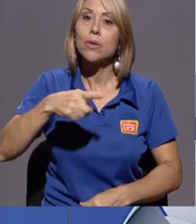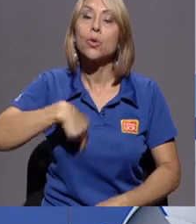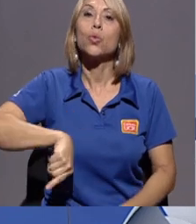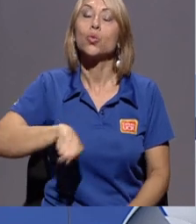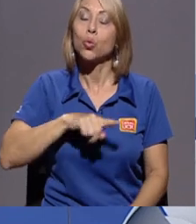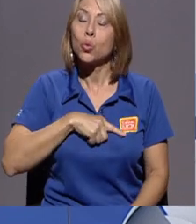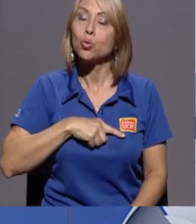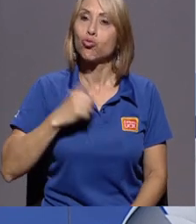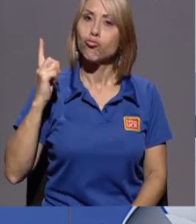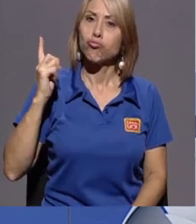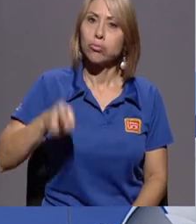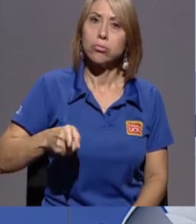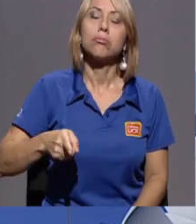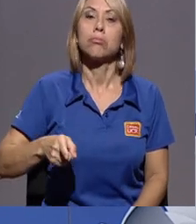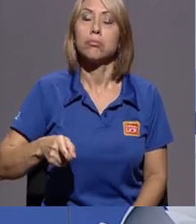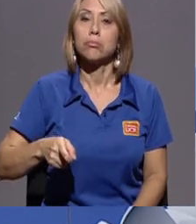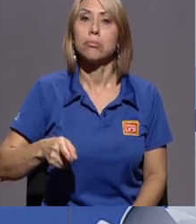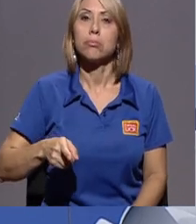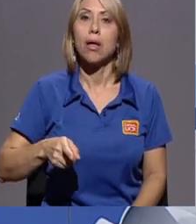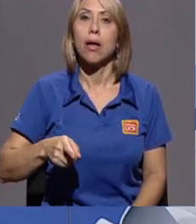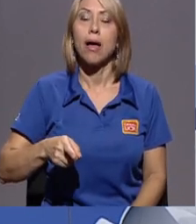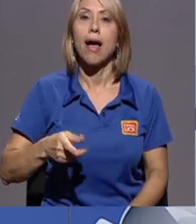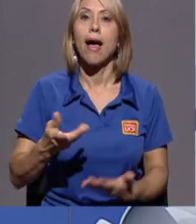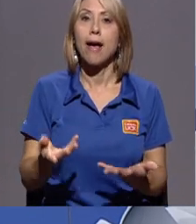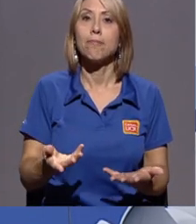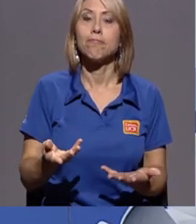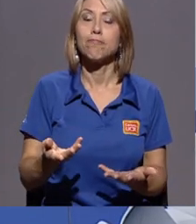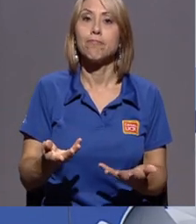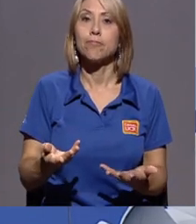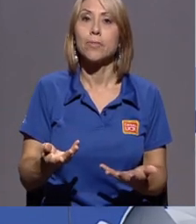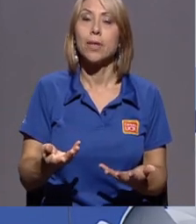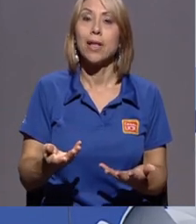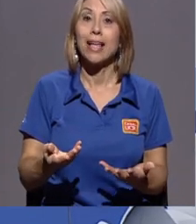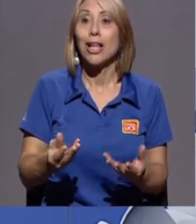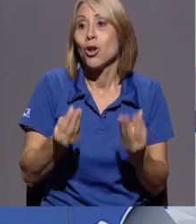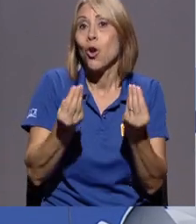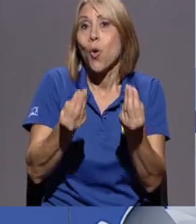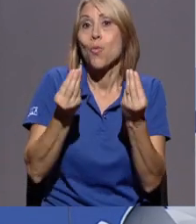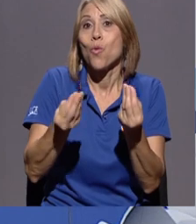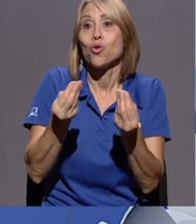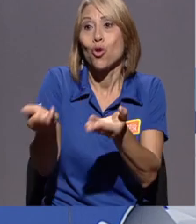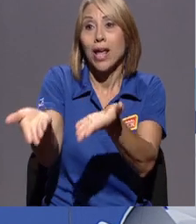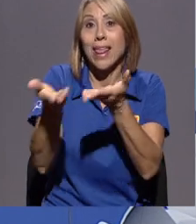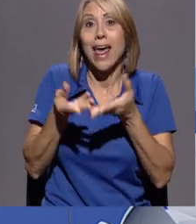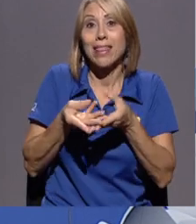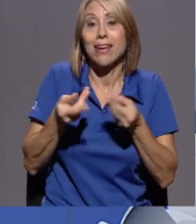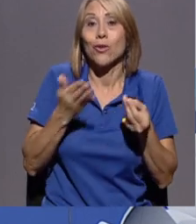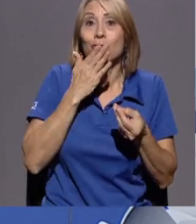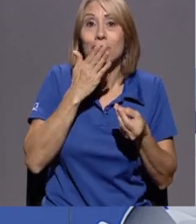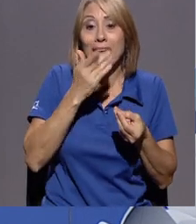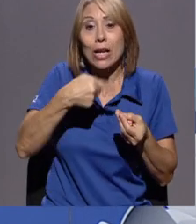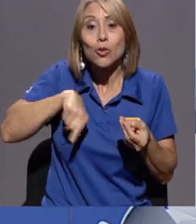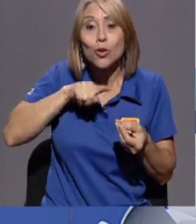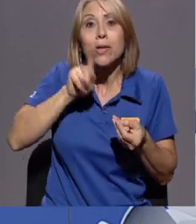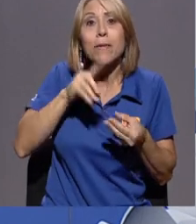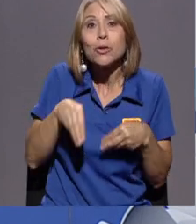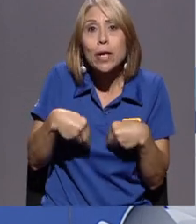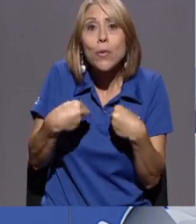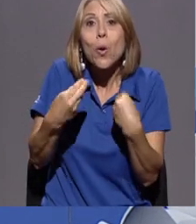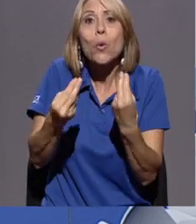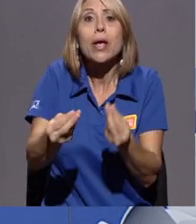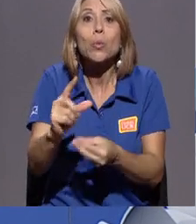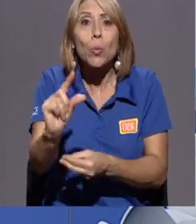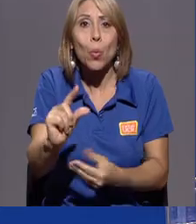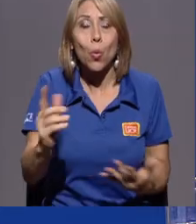a devolver un poco de lo mucho que nos dan los territorios indígenas. Nos dan,